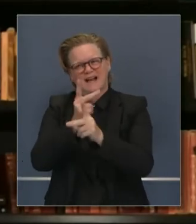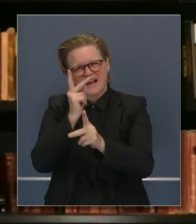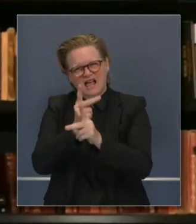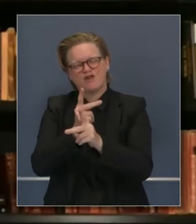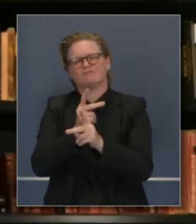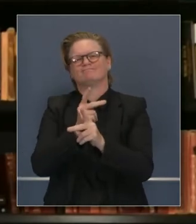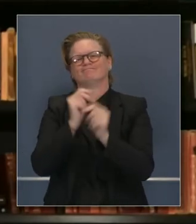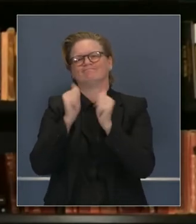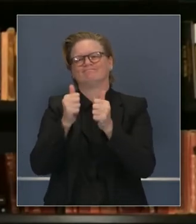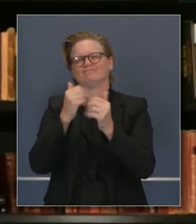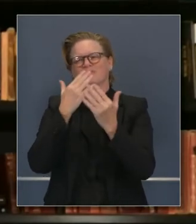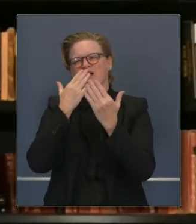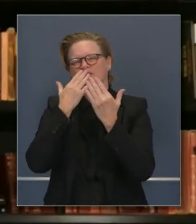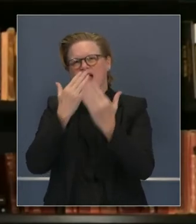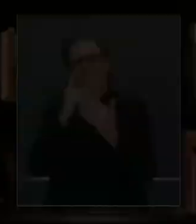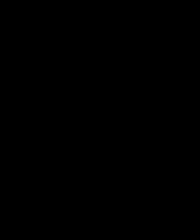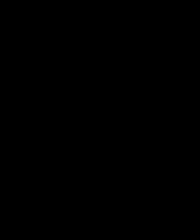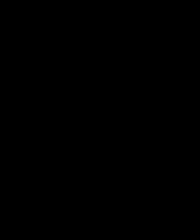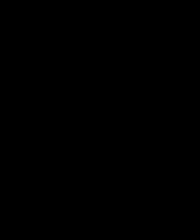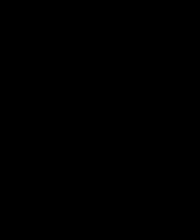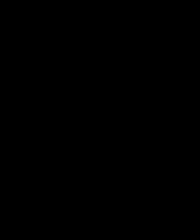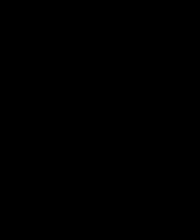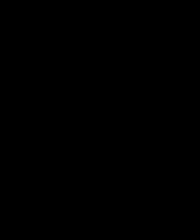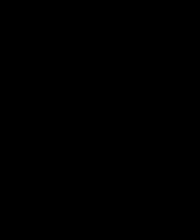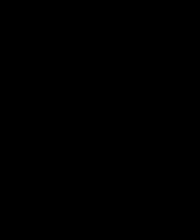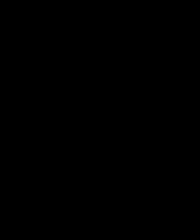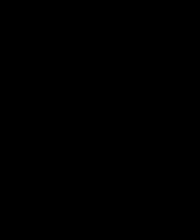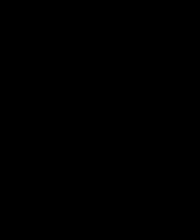Gracias por acompañarnos y por favor, cuídense todos.